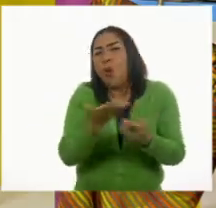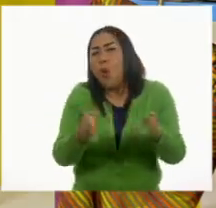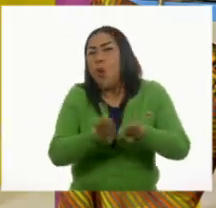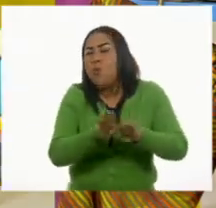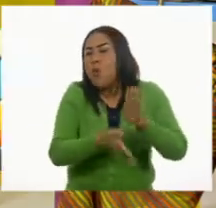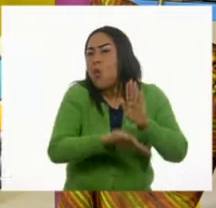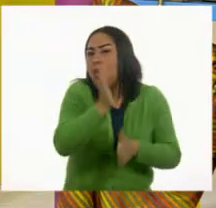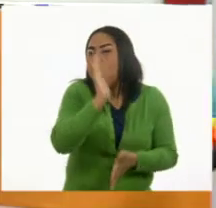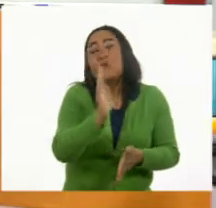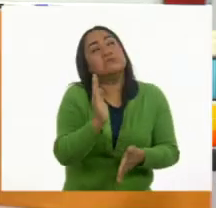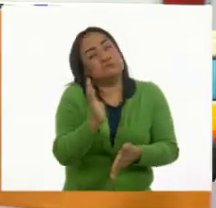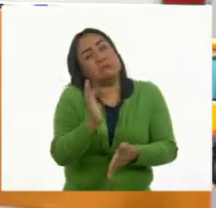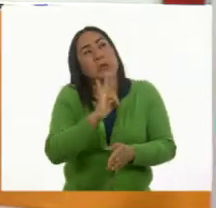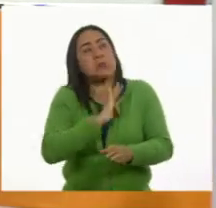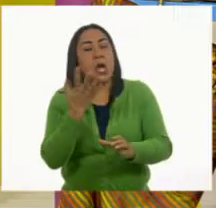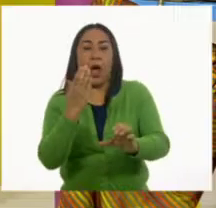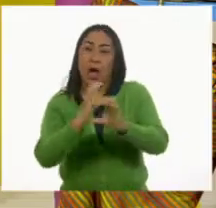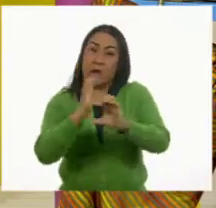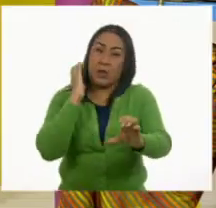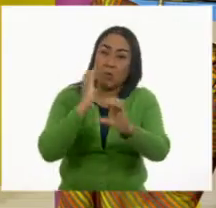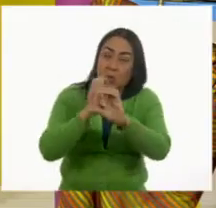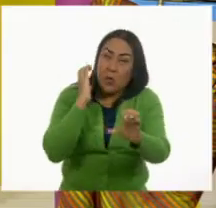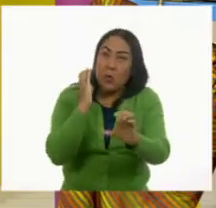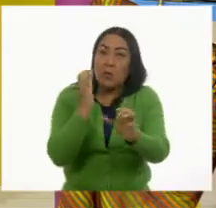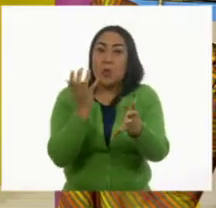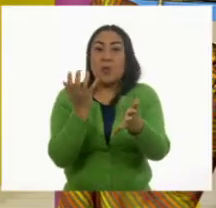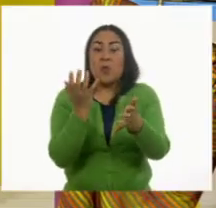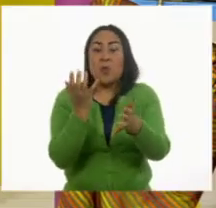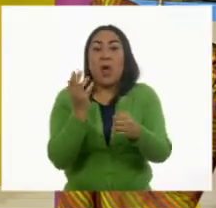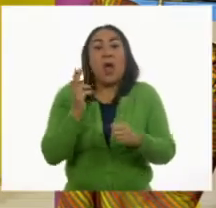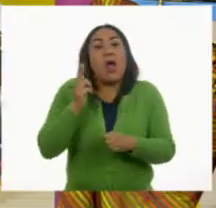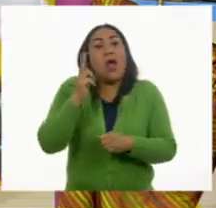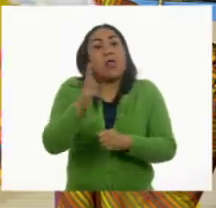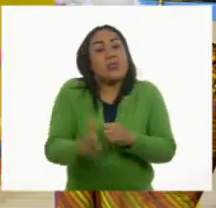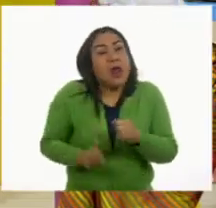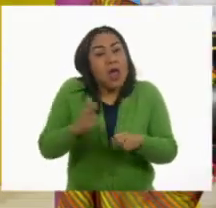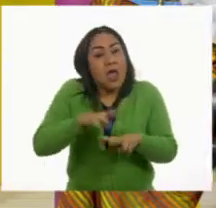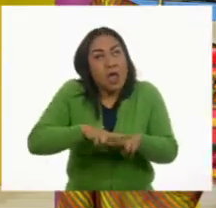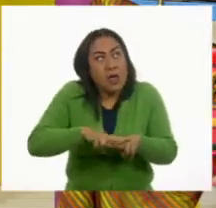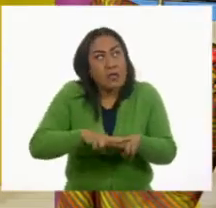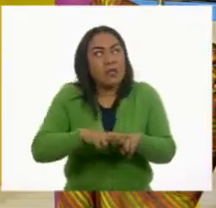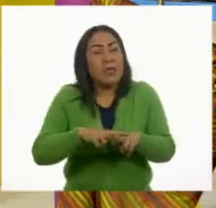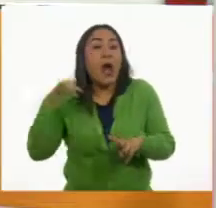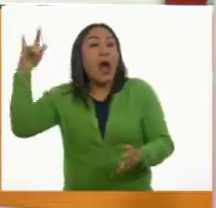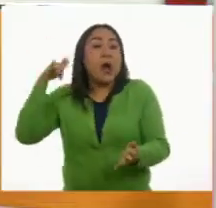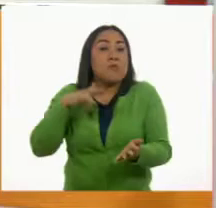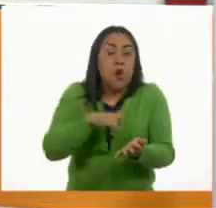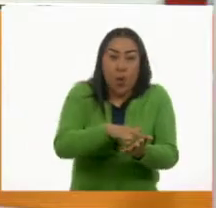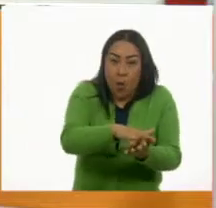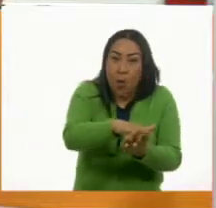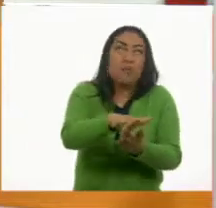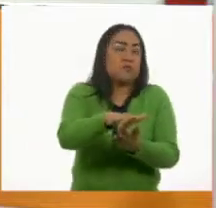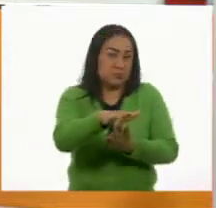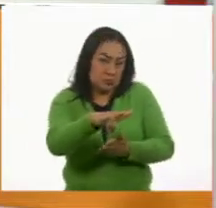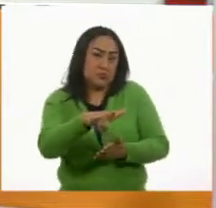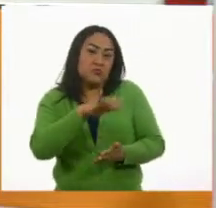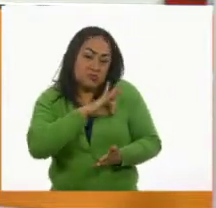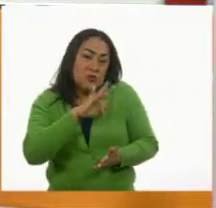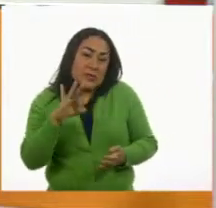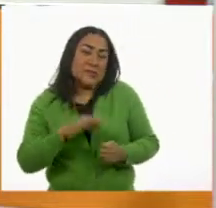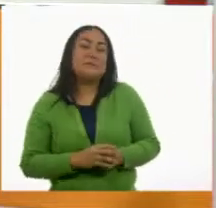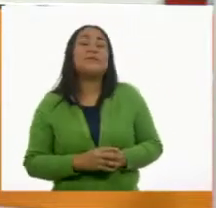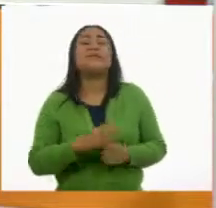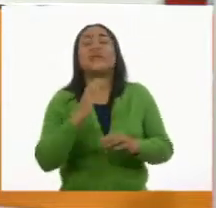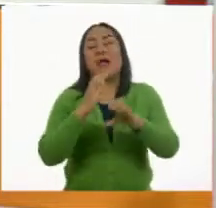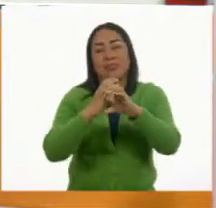autobús. Muy bien. Puede ser en tren. También puede ser. avión. También. El